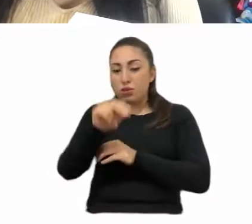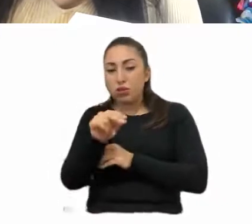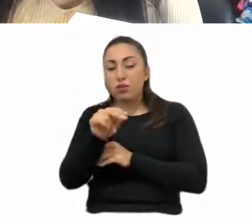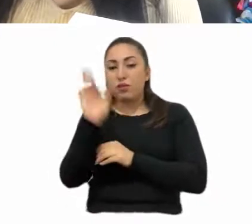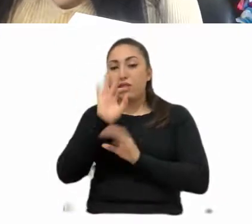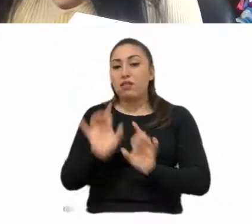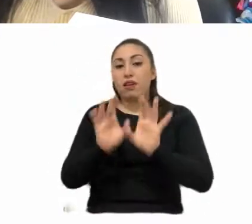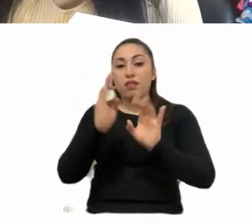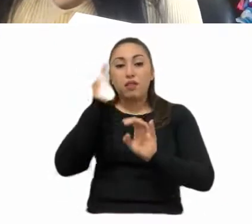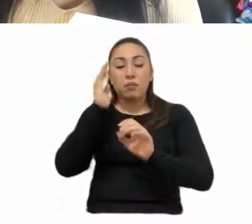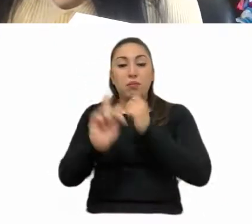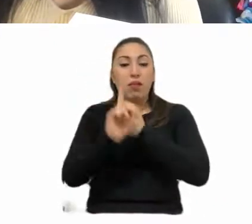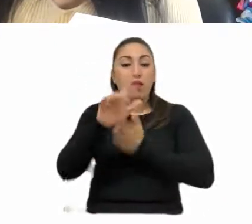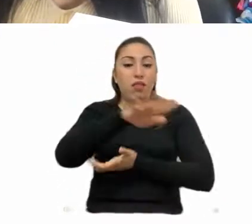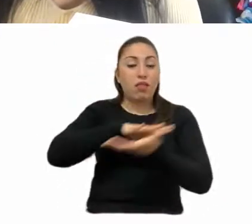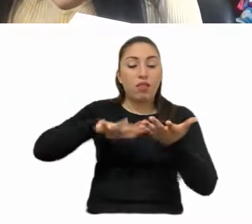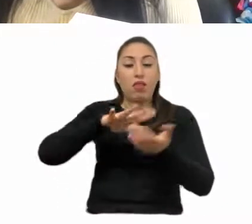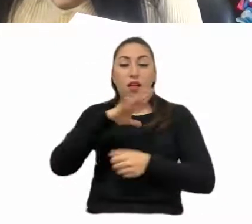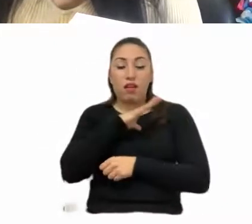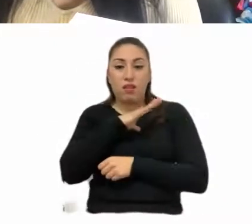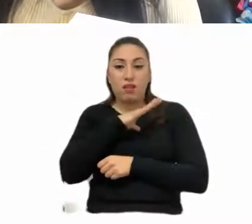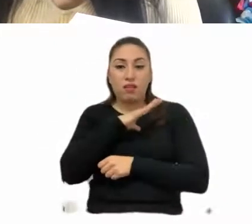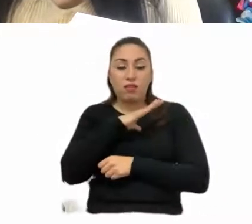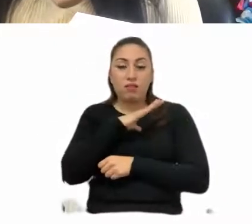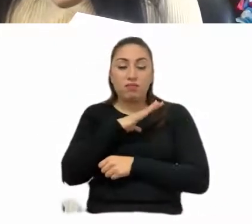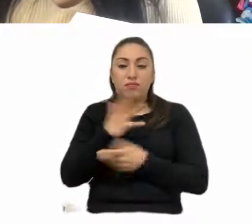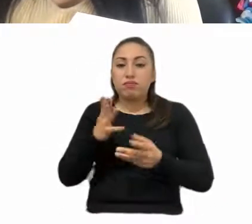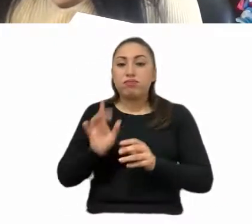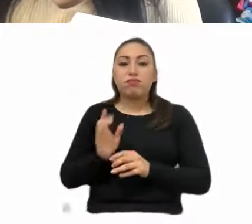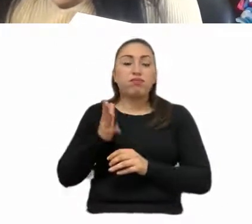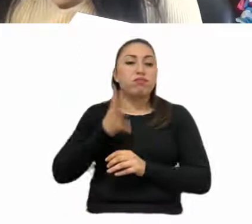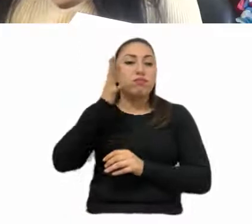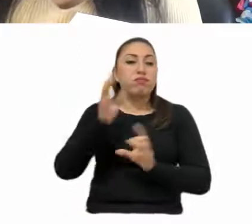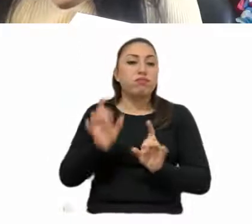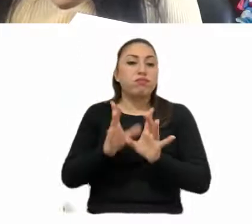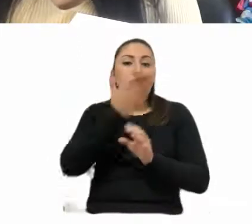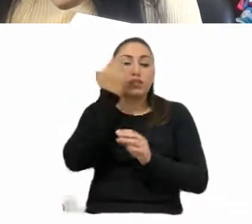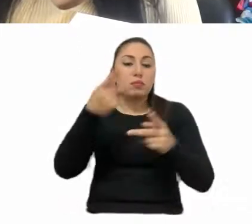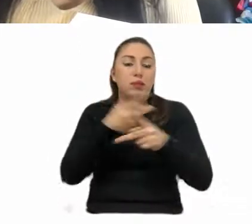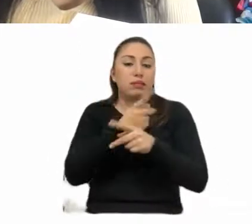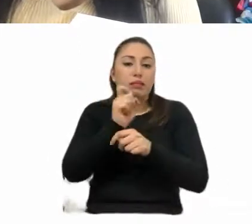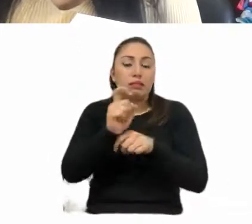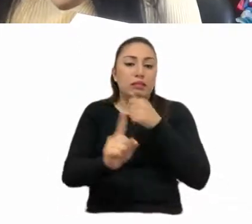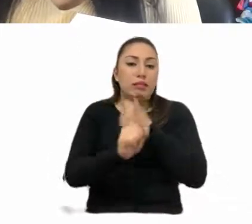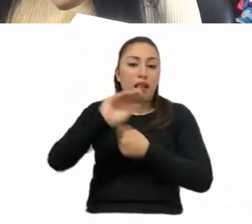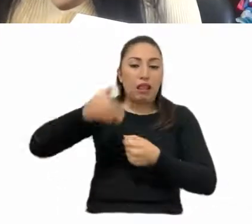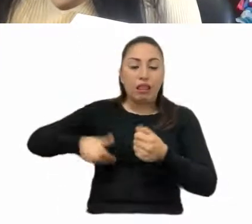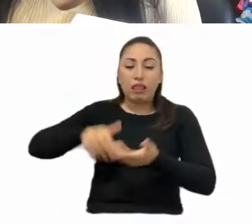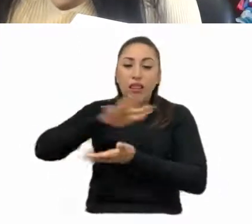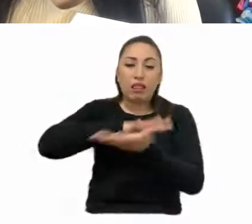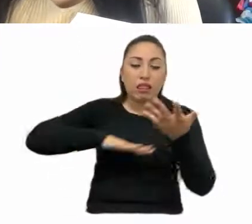puede haber con motivo de un hecho futuro, llámese siniestro, calamidad, este,